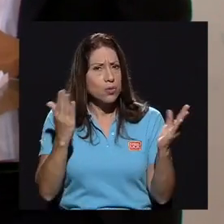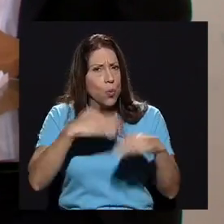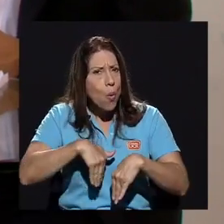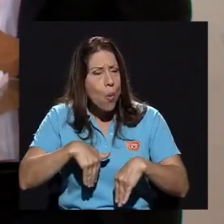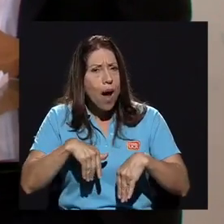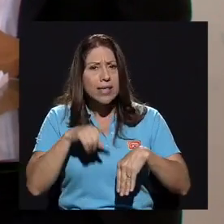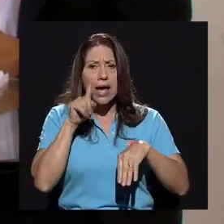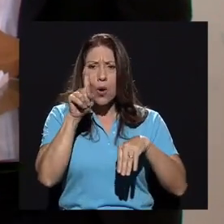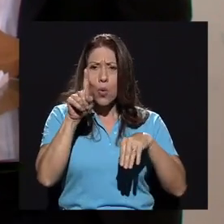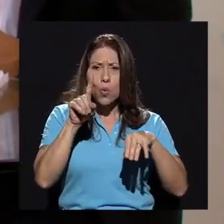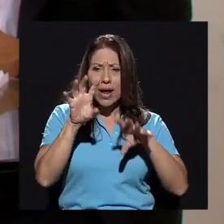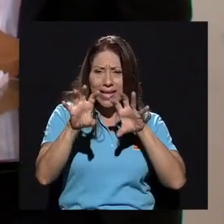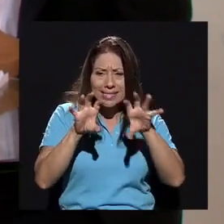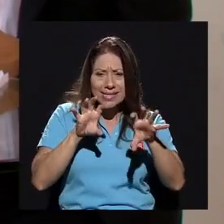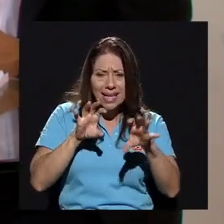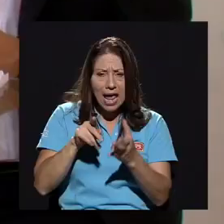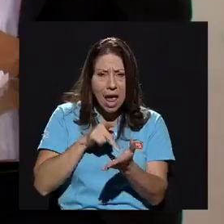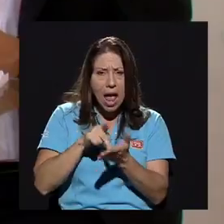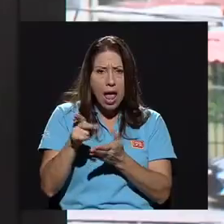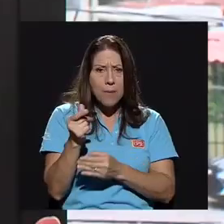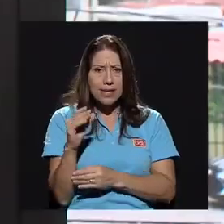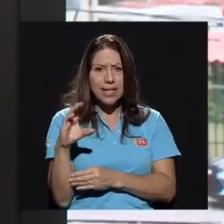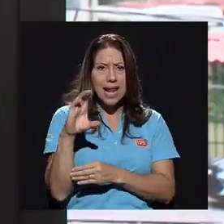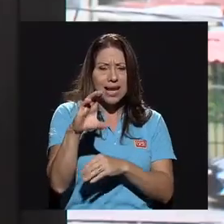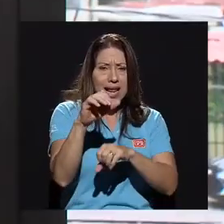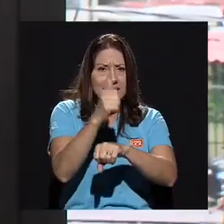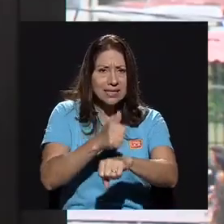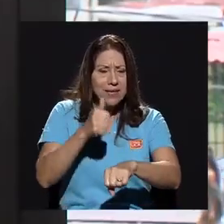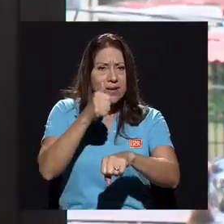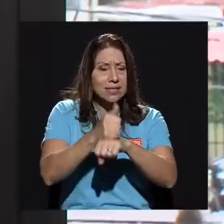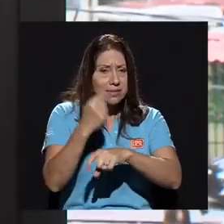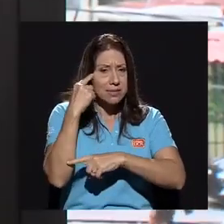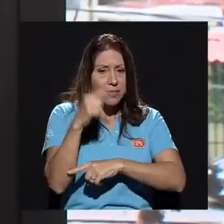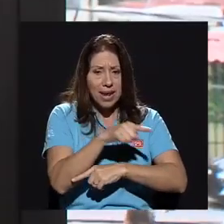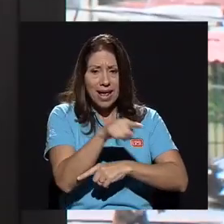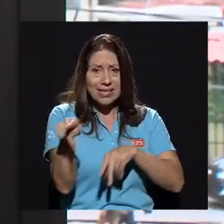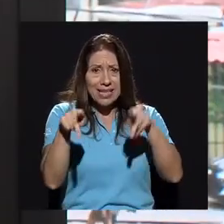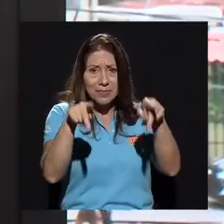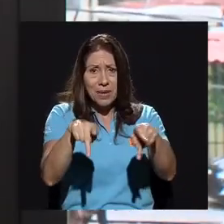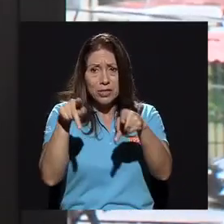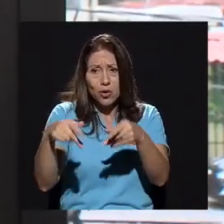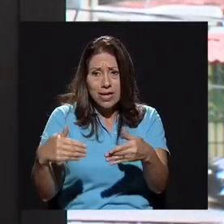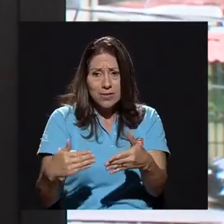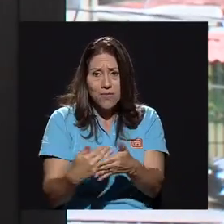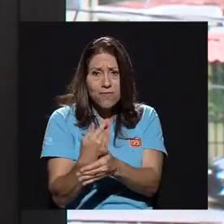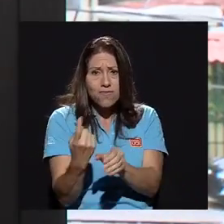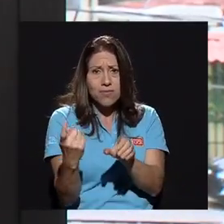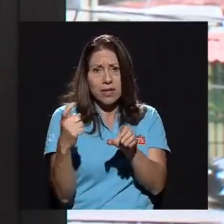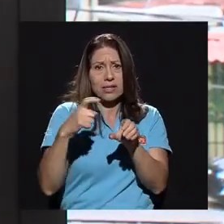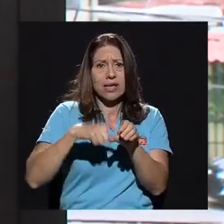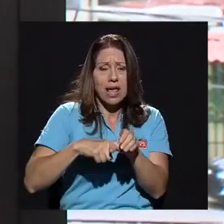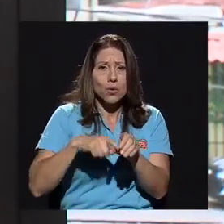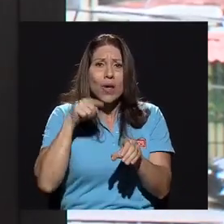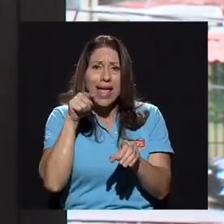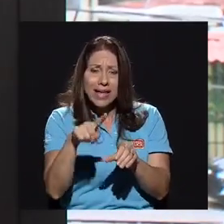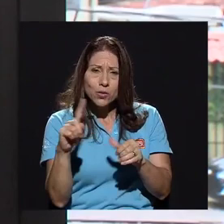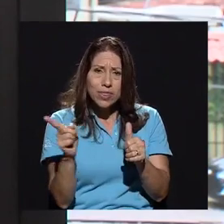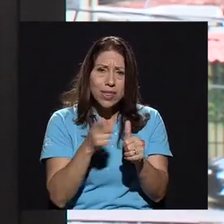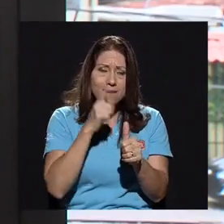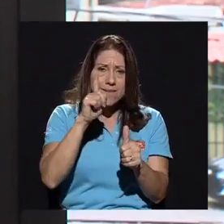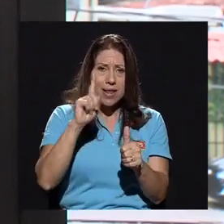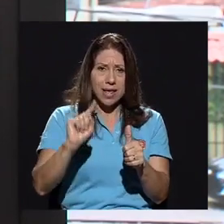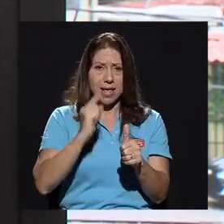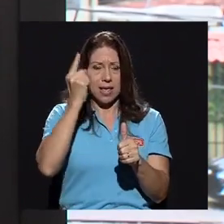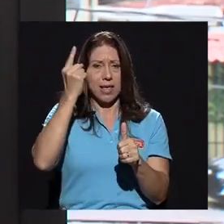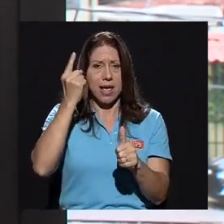más bien un esquema salarial establecido para estas personas que están ingresando, que debe haber sido lo primero,